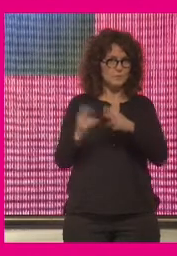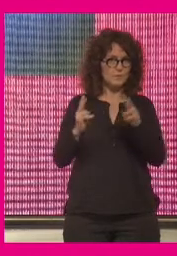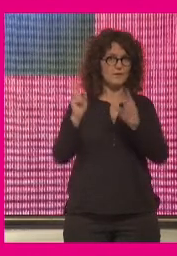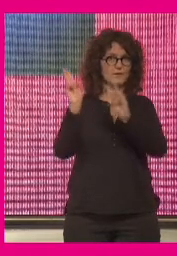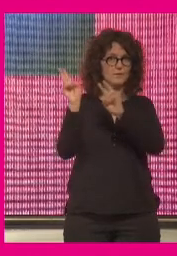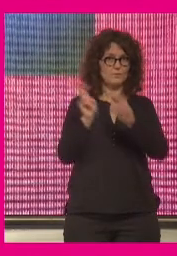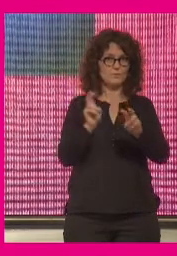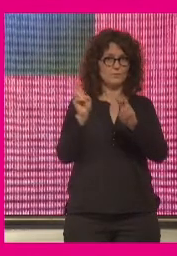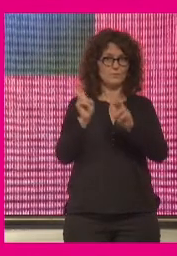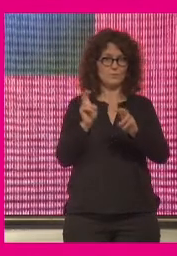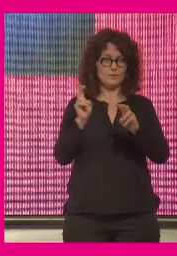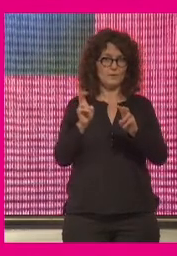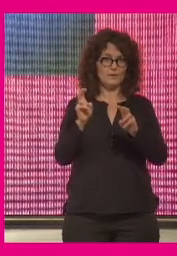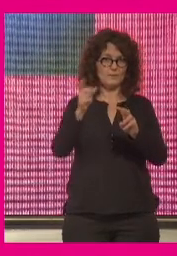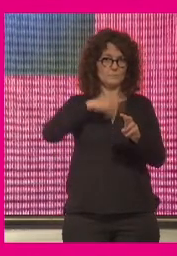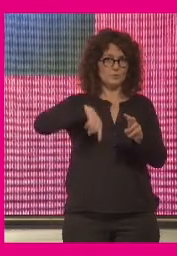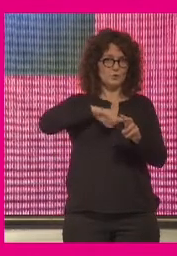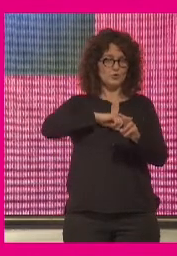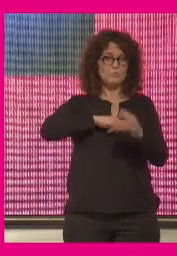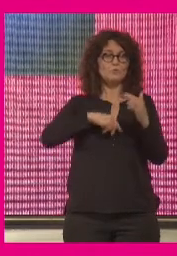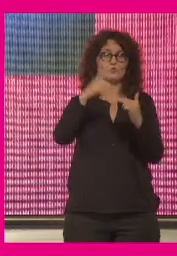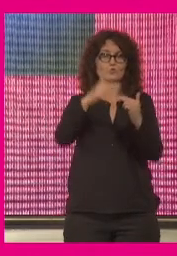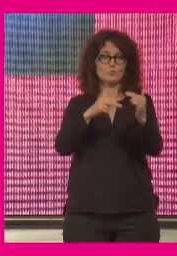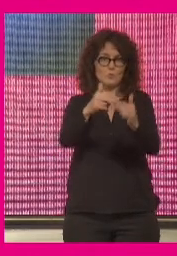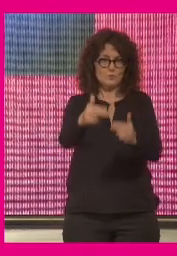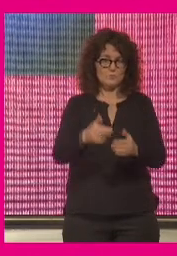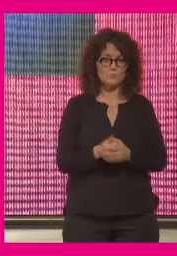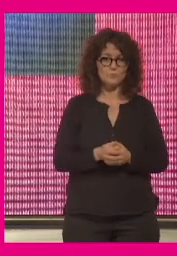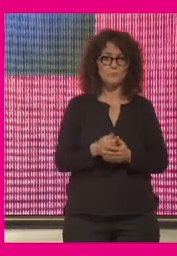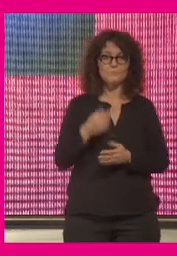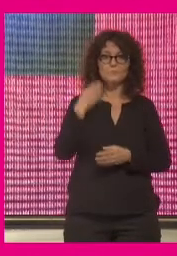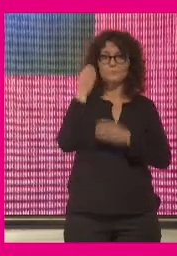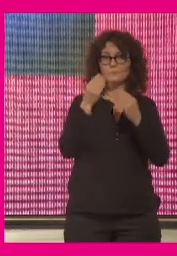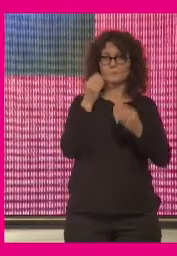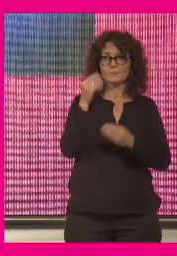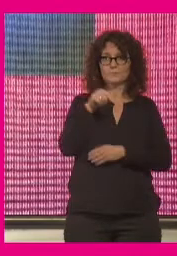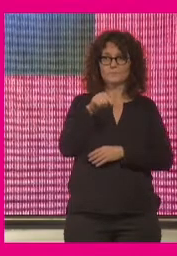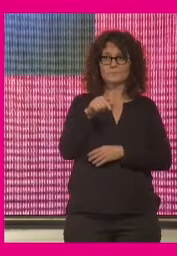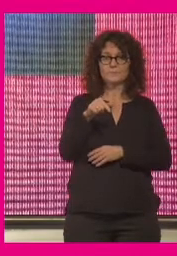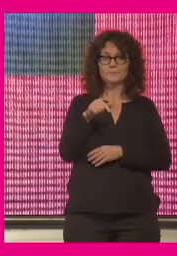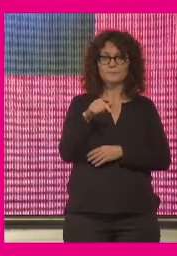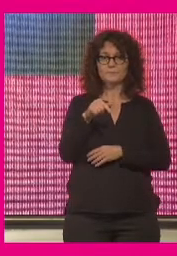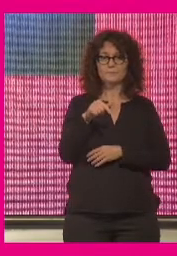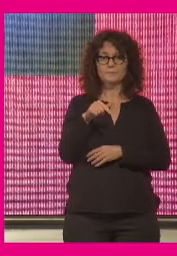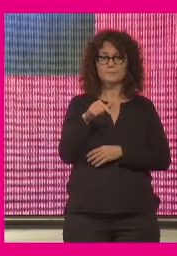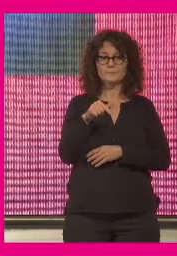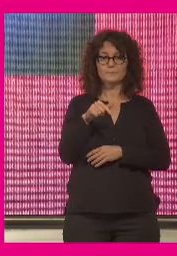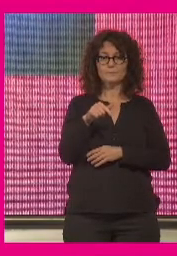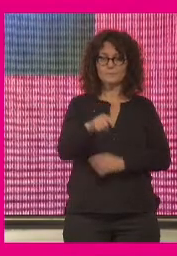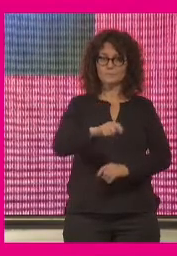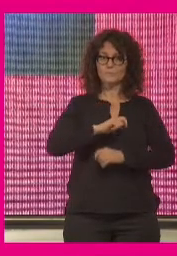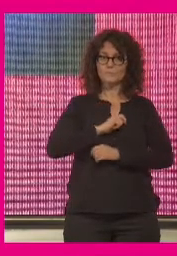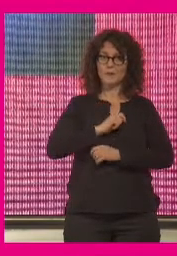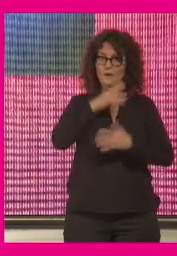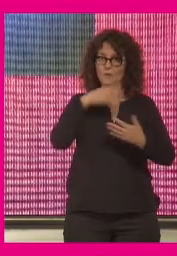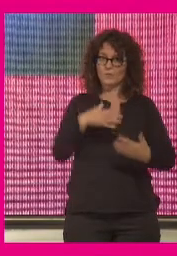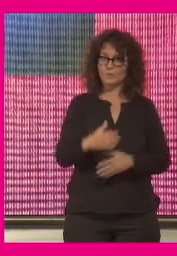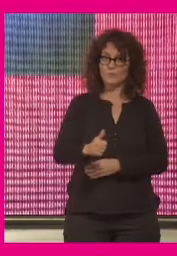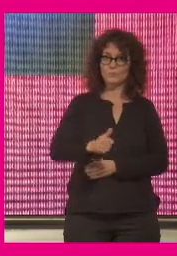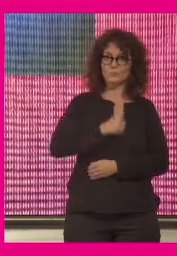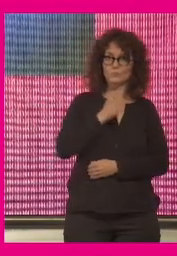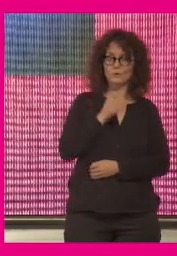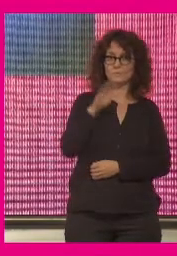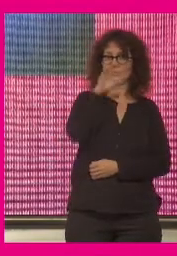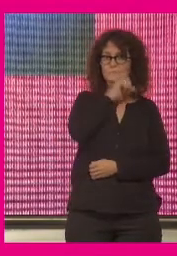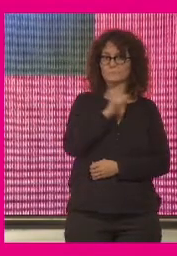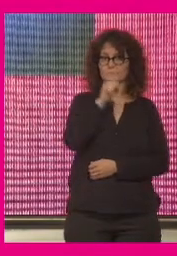que estamos configurando yo creo que va a ser un asunto apasionante donde tenemos unas oportunidades magníficas al